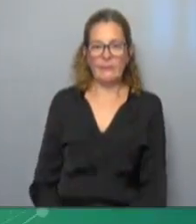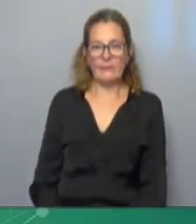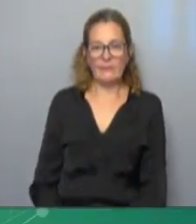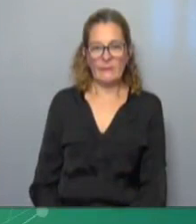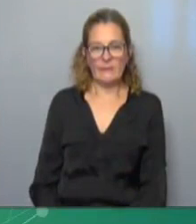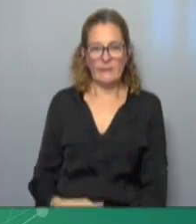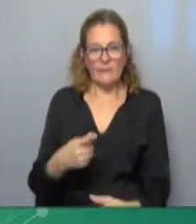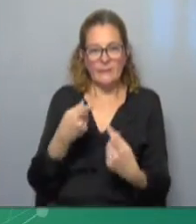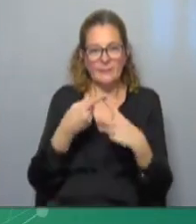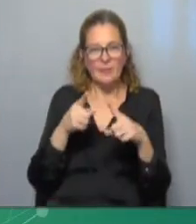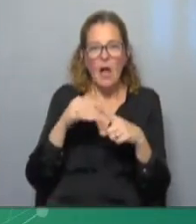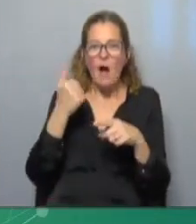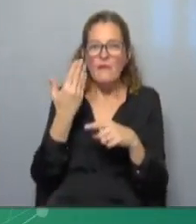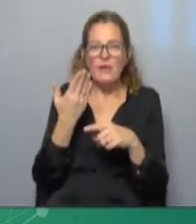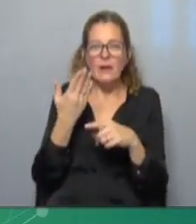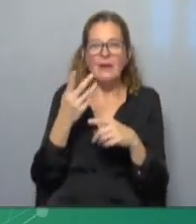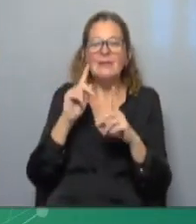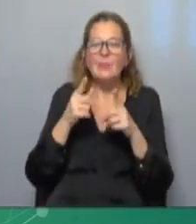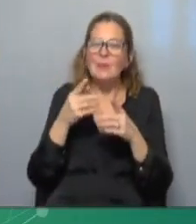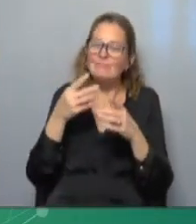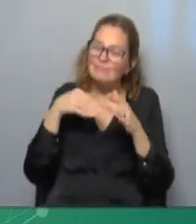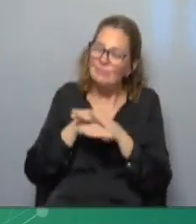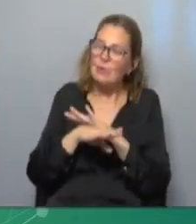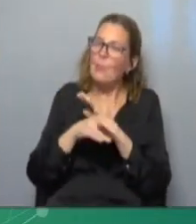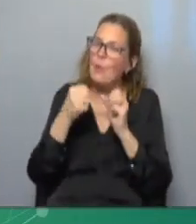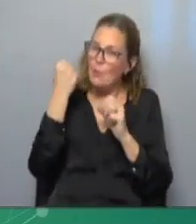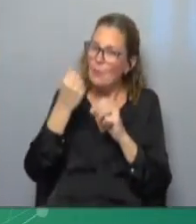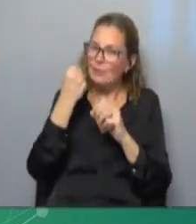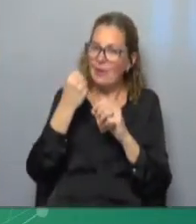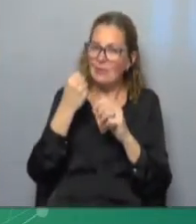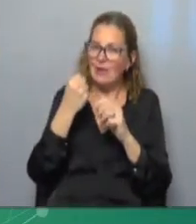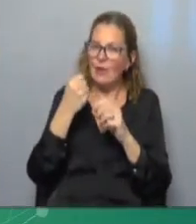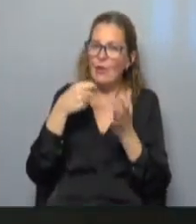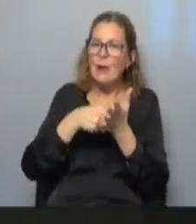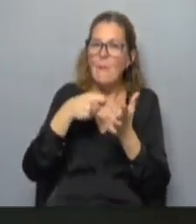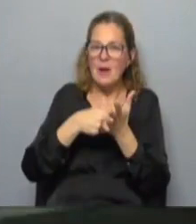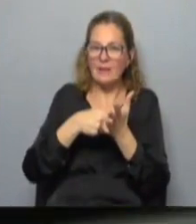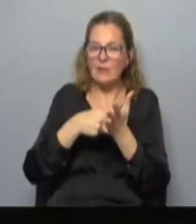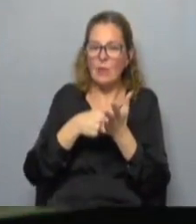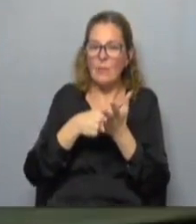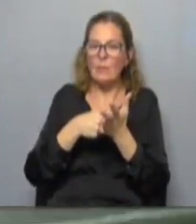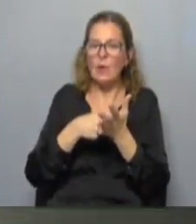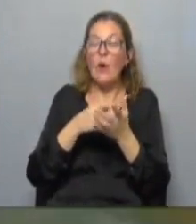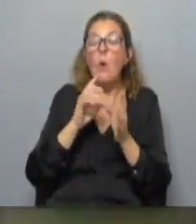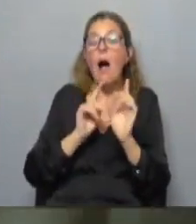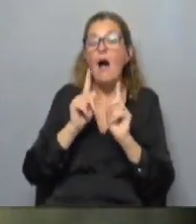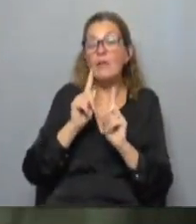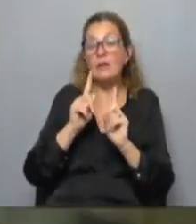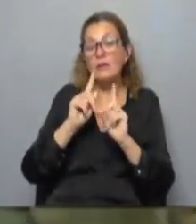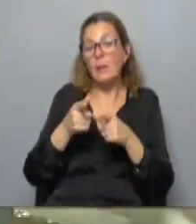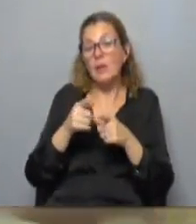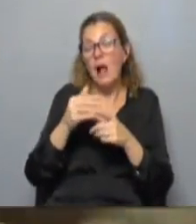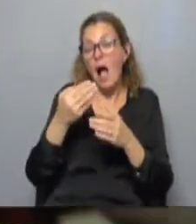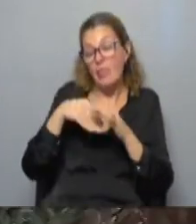que hay factores externos que influyen en forma muy considerable con la trayectoria del precio o pueden haber a veces factores